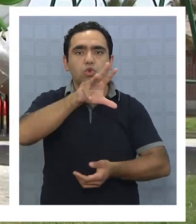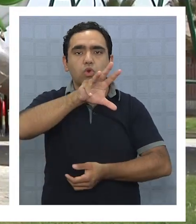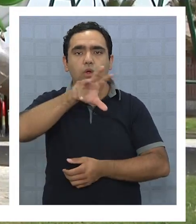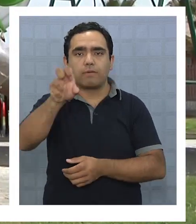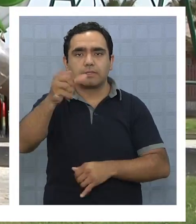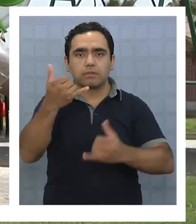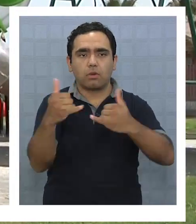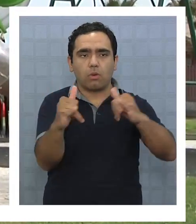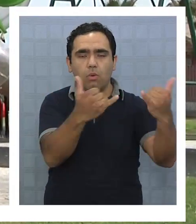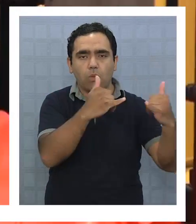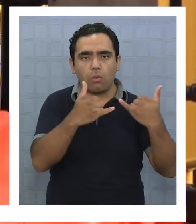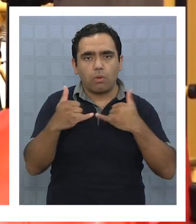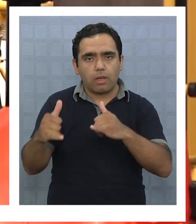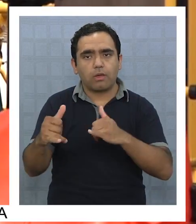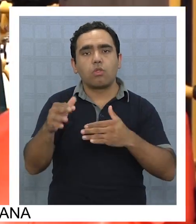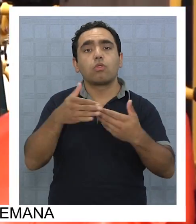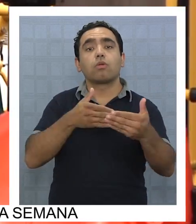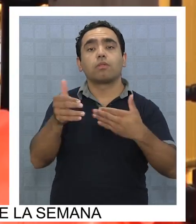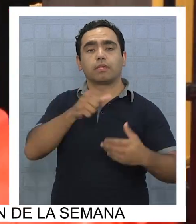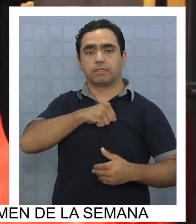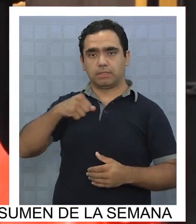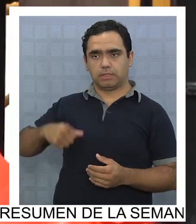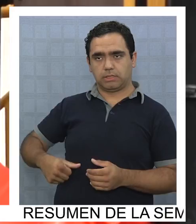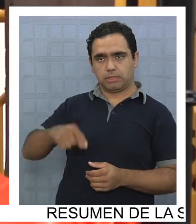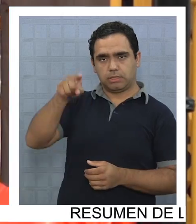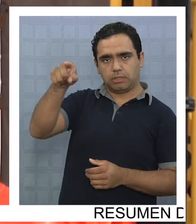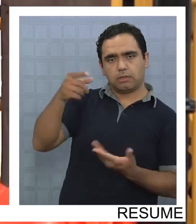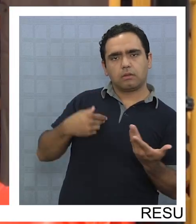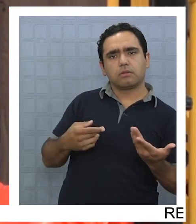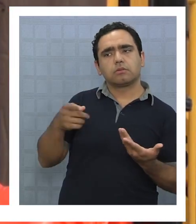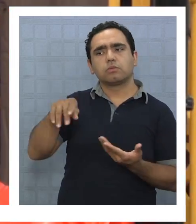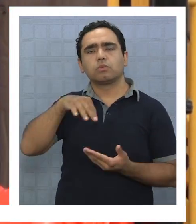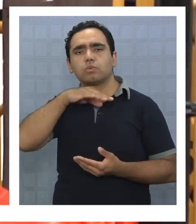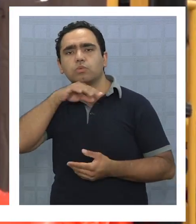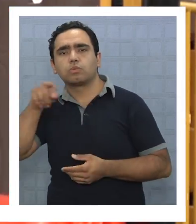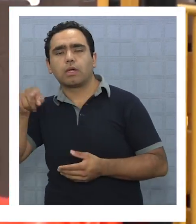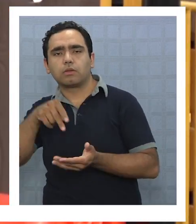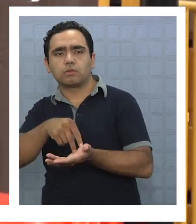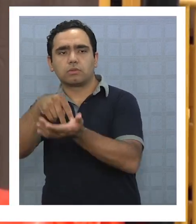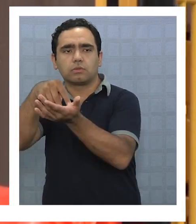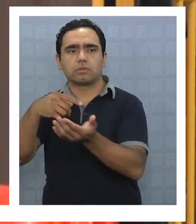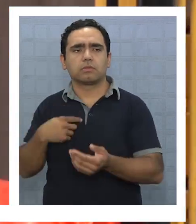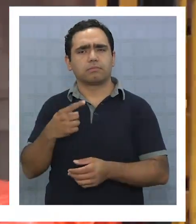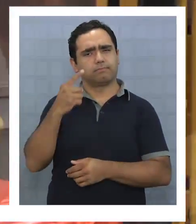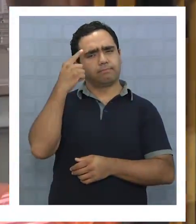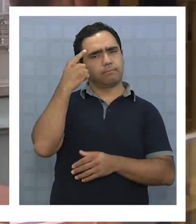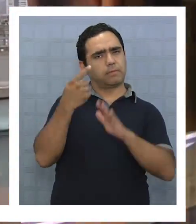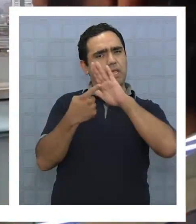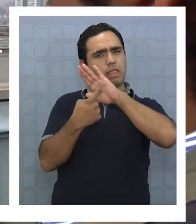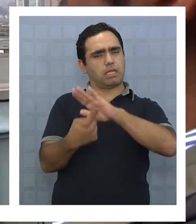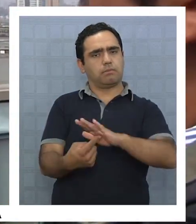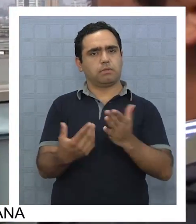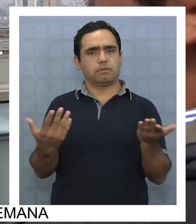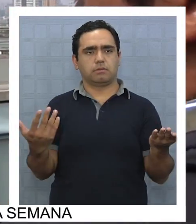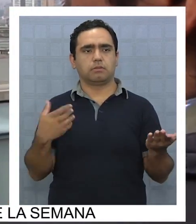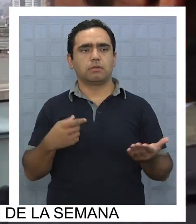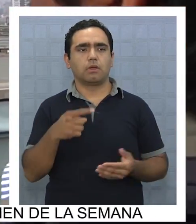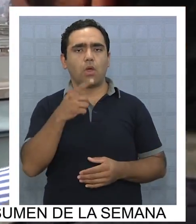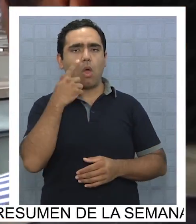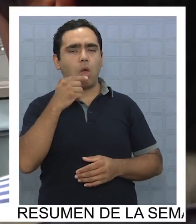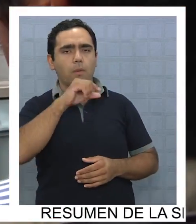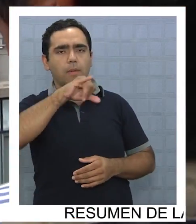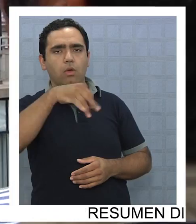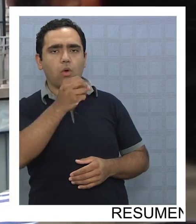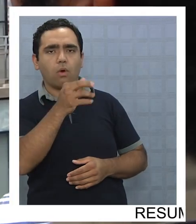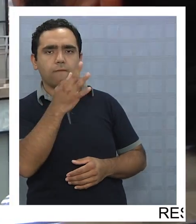infantiles en China, todo licitado bajo el requerimiento de ser usuario Zofri, lo que para la Contraloría es discriminatorio e irregular. Para Joffre, otro capítulo